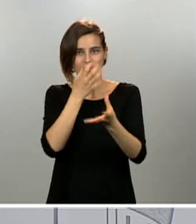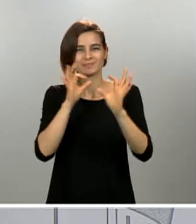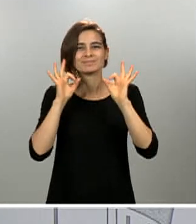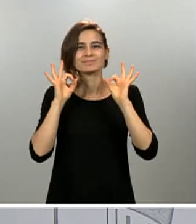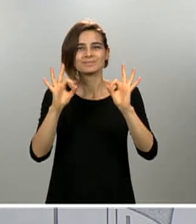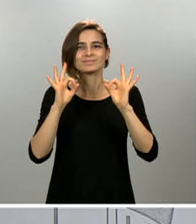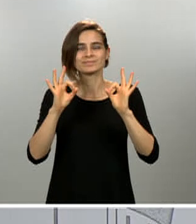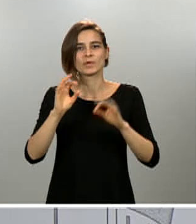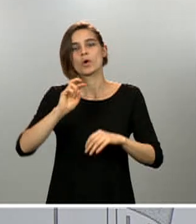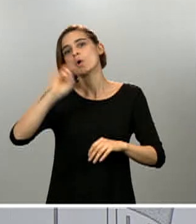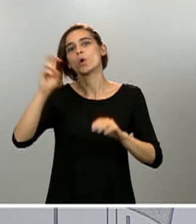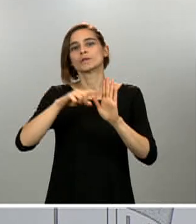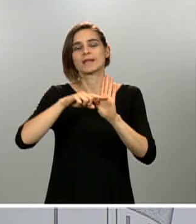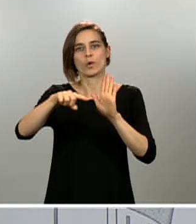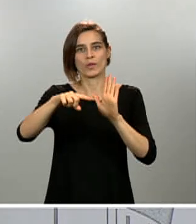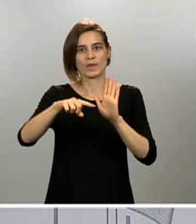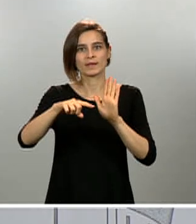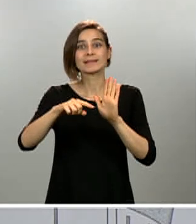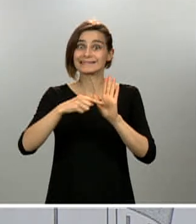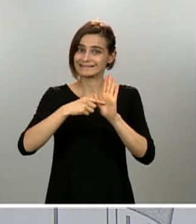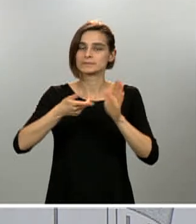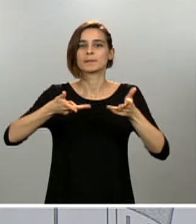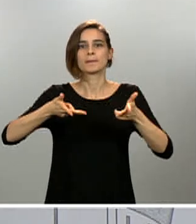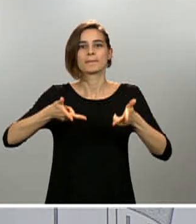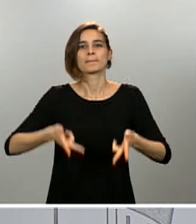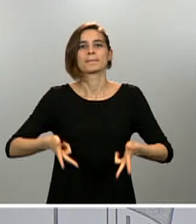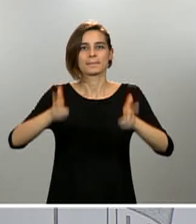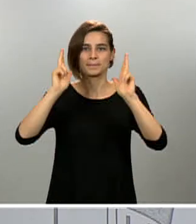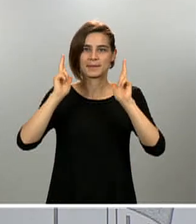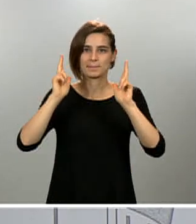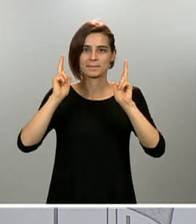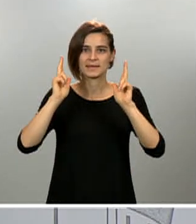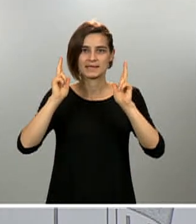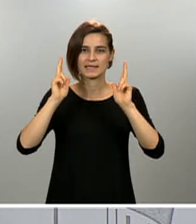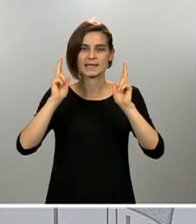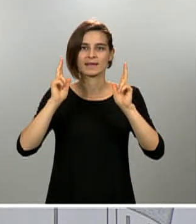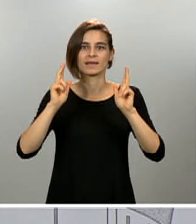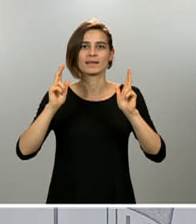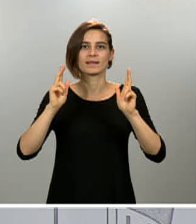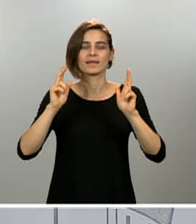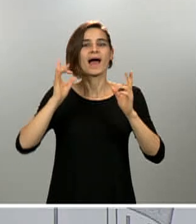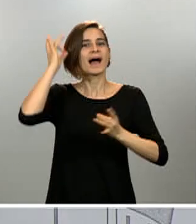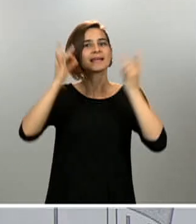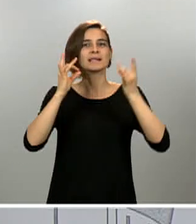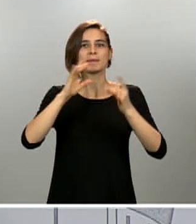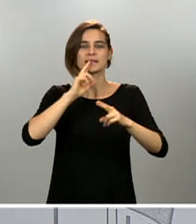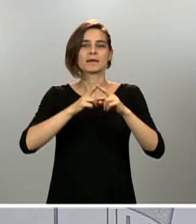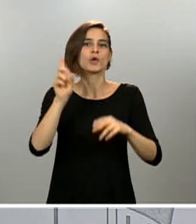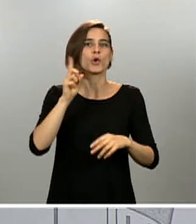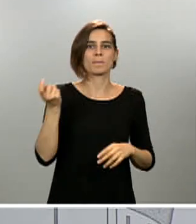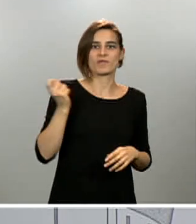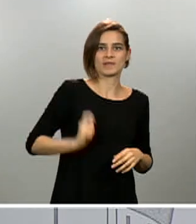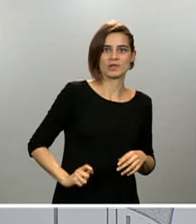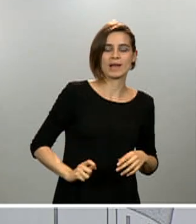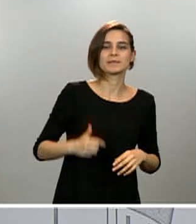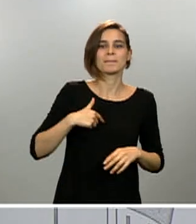orden por la que se permite la realización de actividades no profesionales de cuidado y recolección de productos agrícolas.